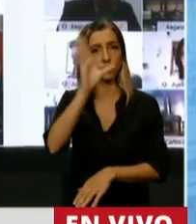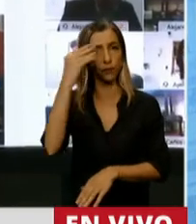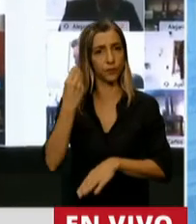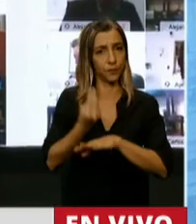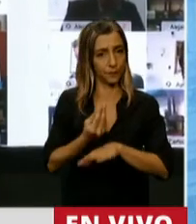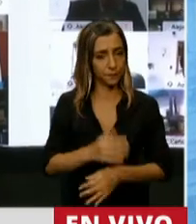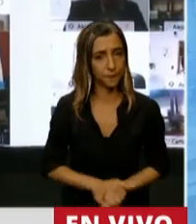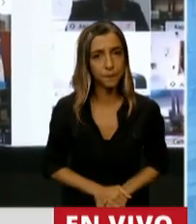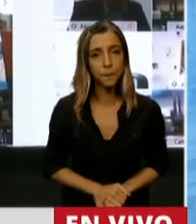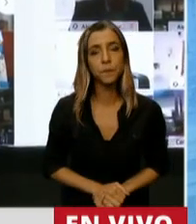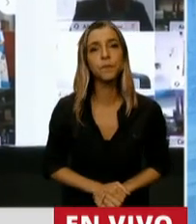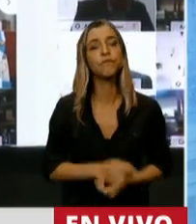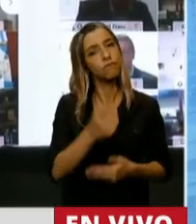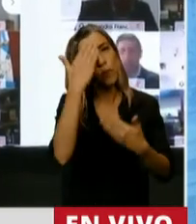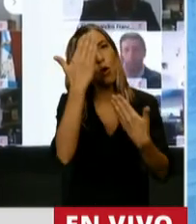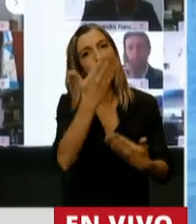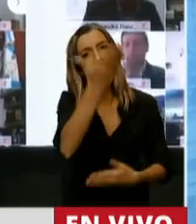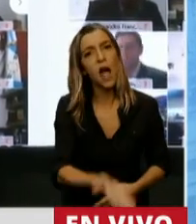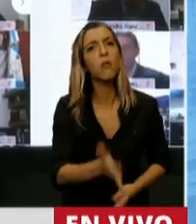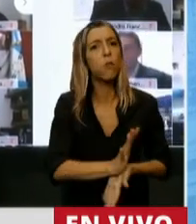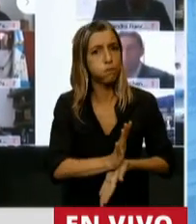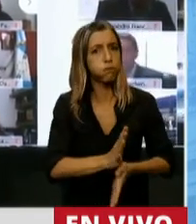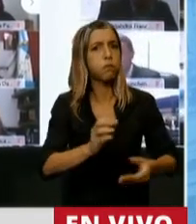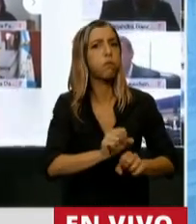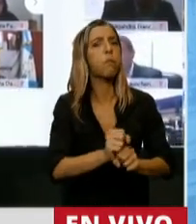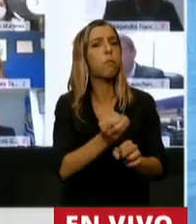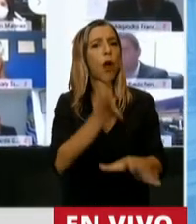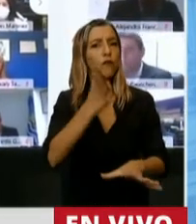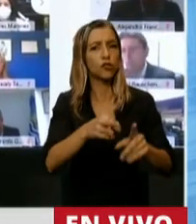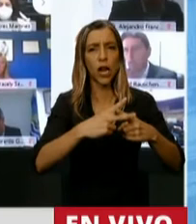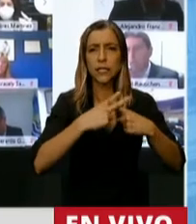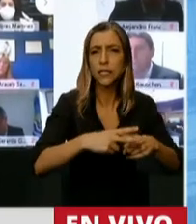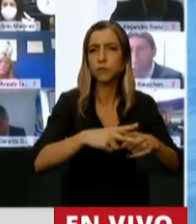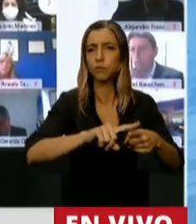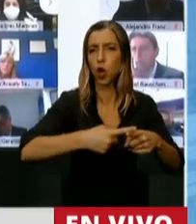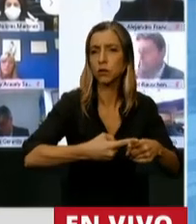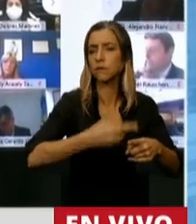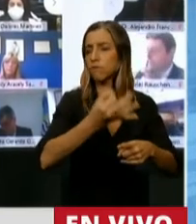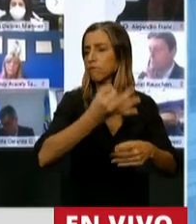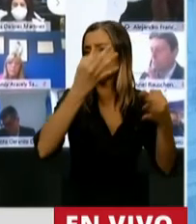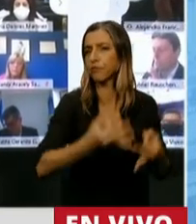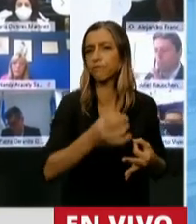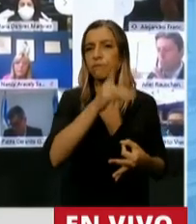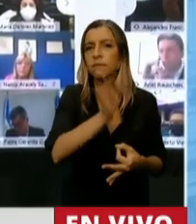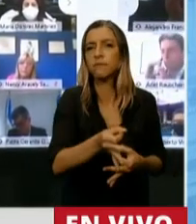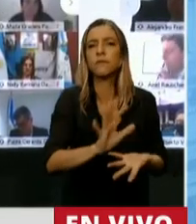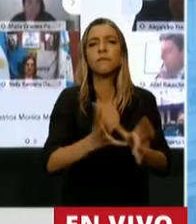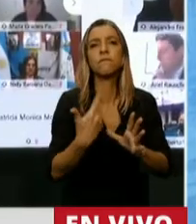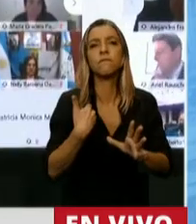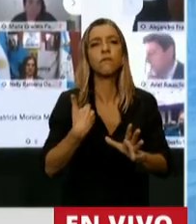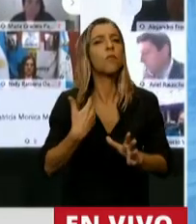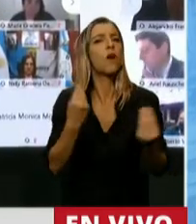Ese homenaje es el homenaje a un técnico y un político, porque supo combinar los saberes de un